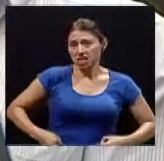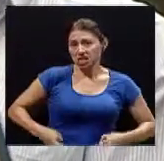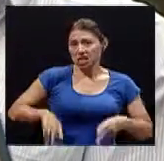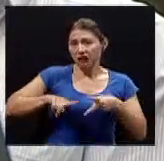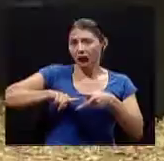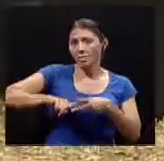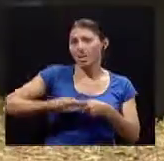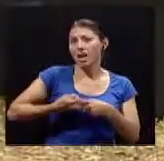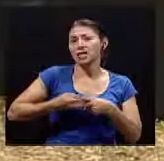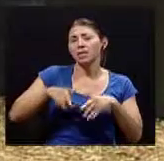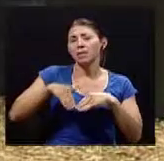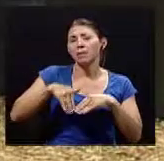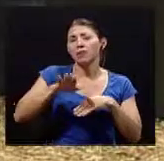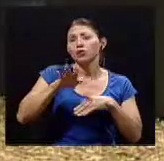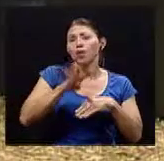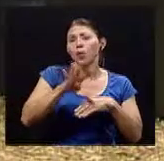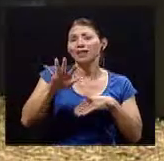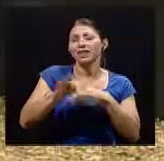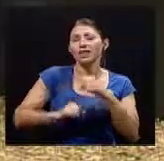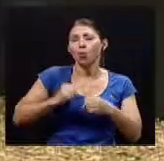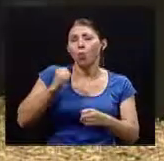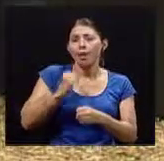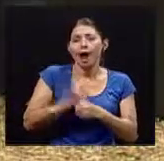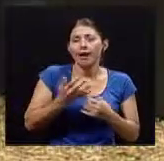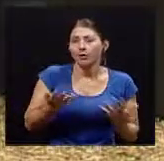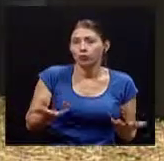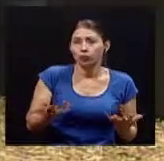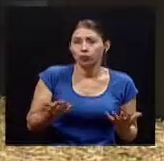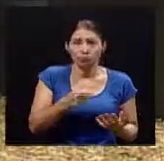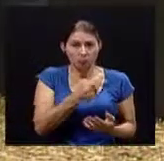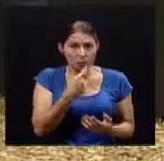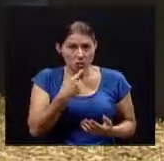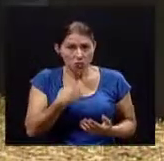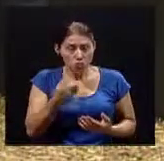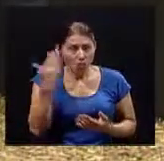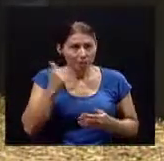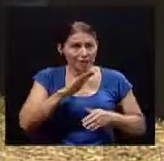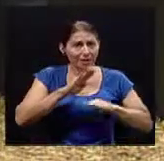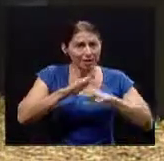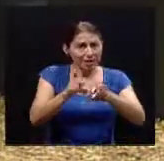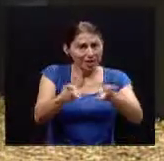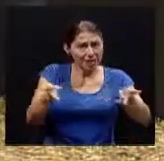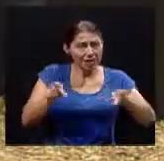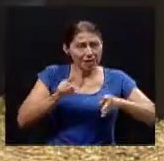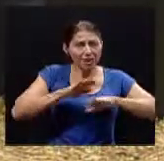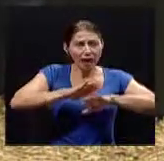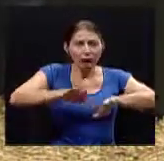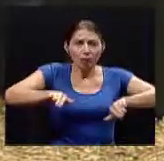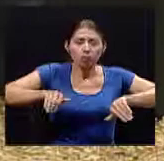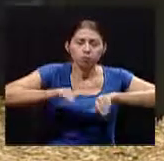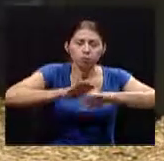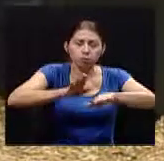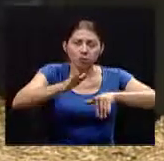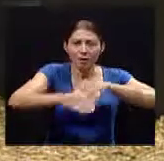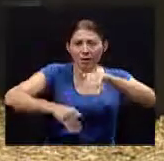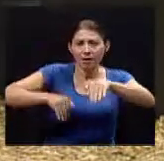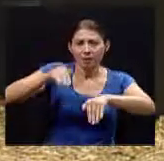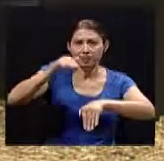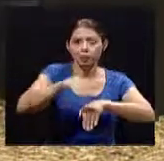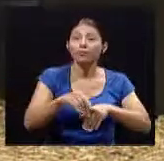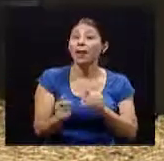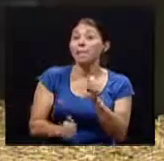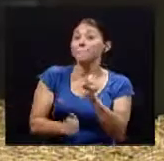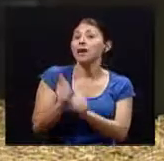45 años como me decía tal vez la natación la natación quizá es en la mayoría de los casos la